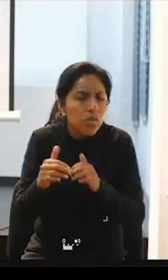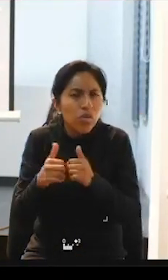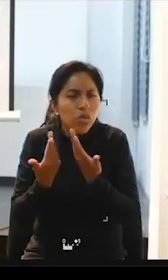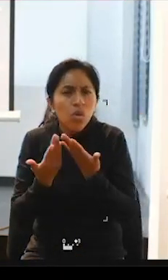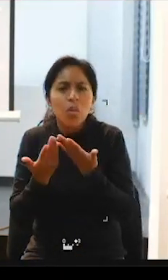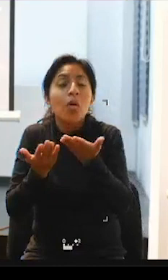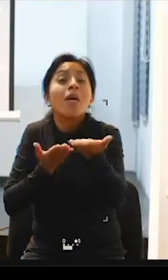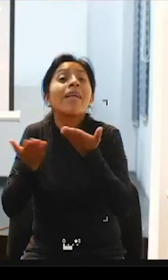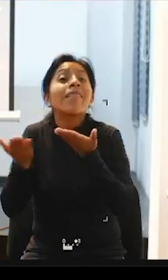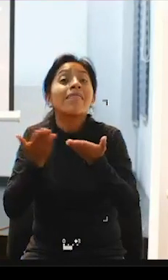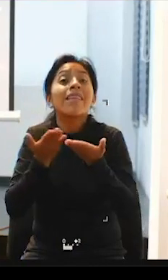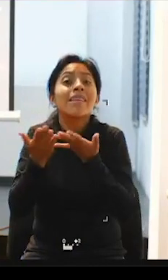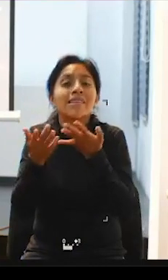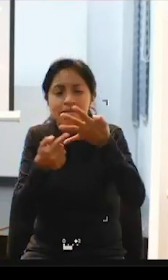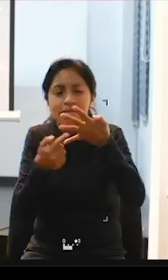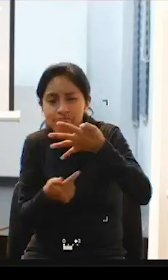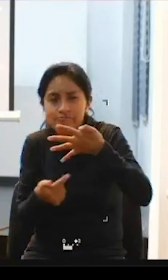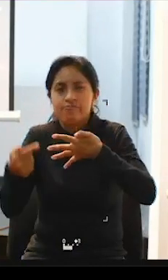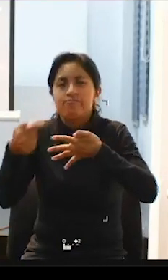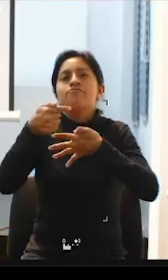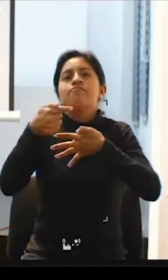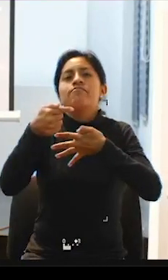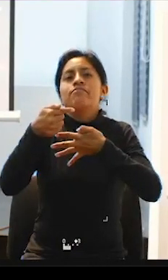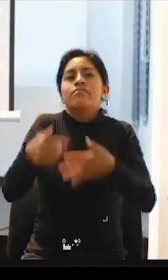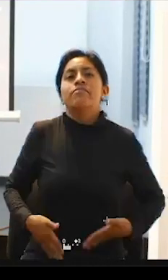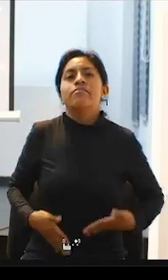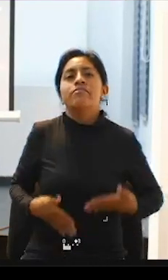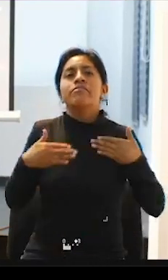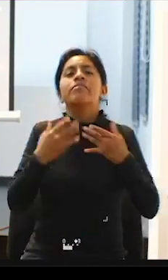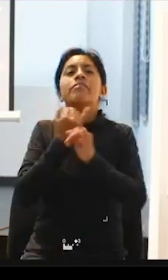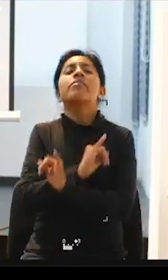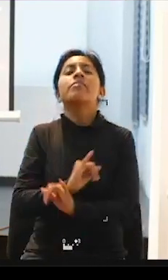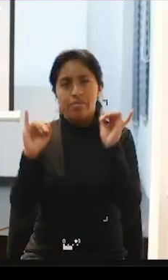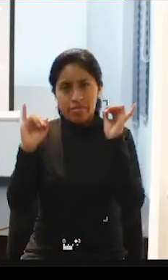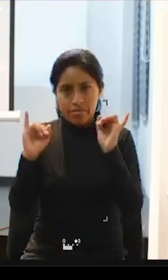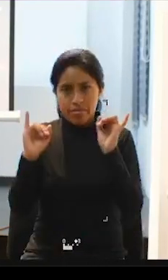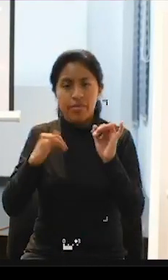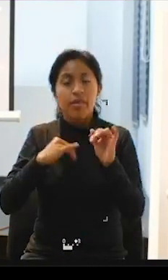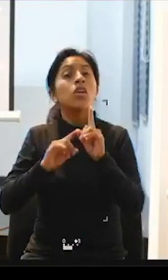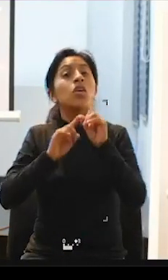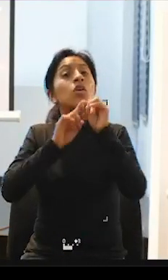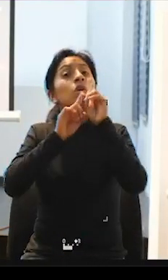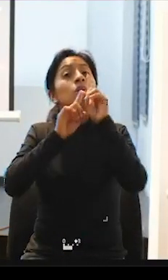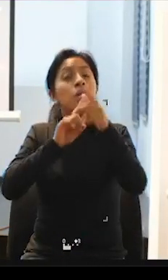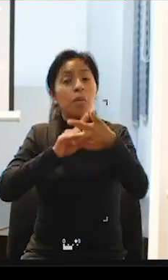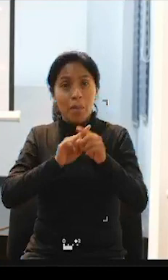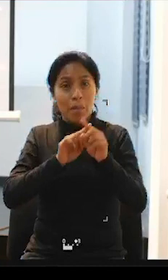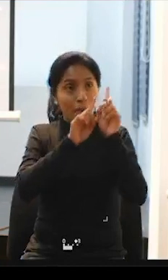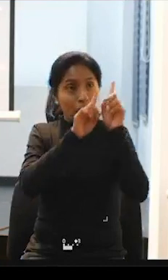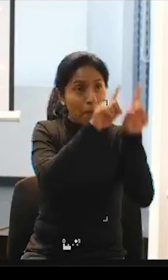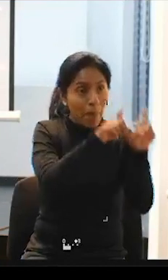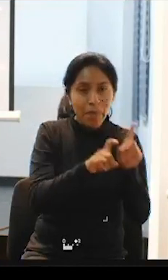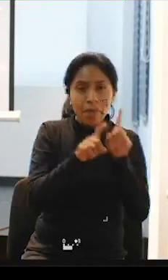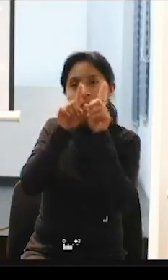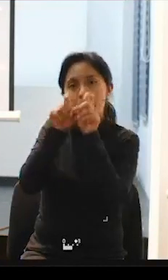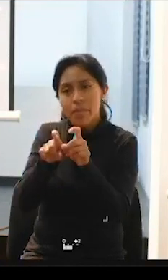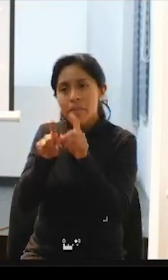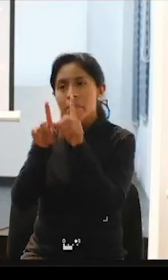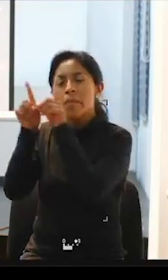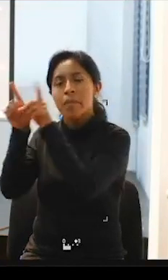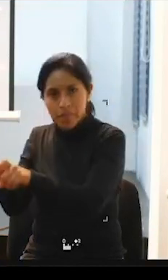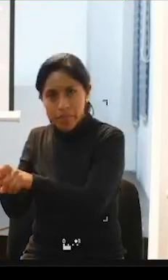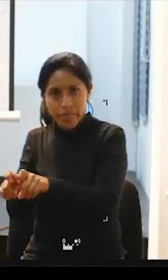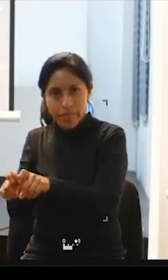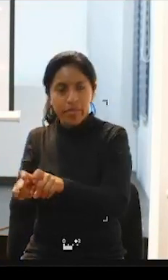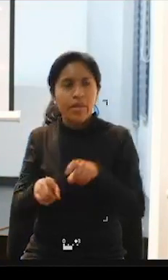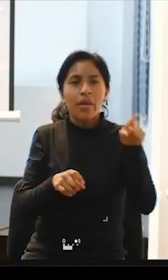esencial para una vida independiente? y esta pregunta va para Marga Wendy y Feli